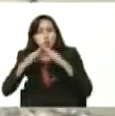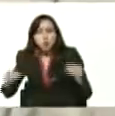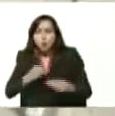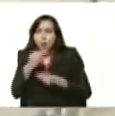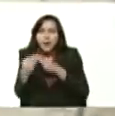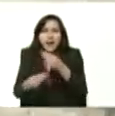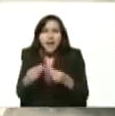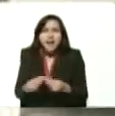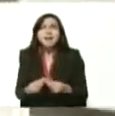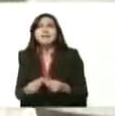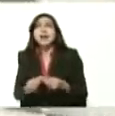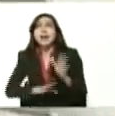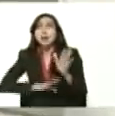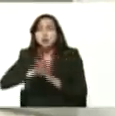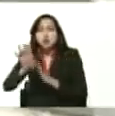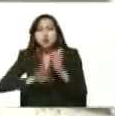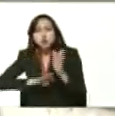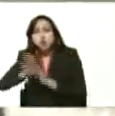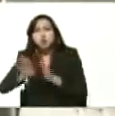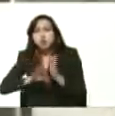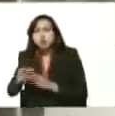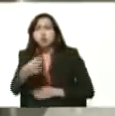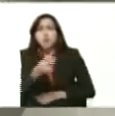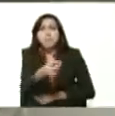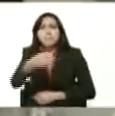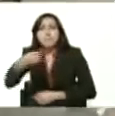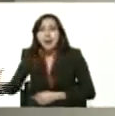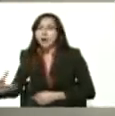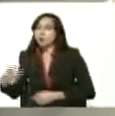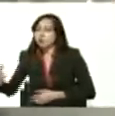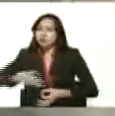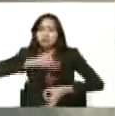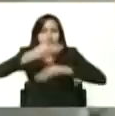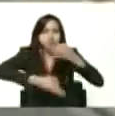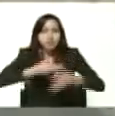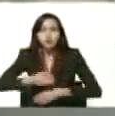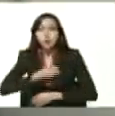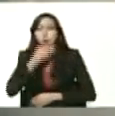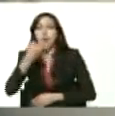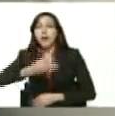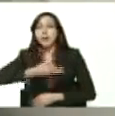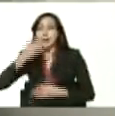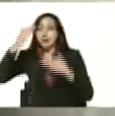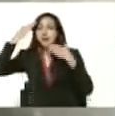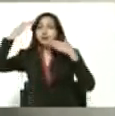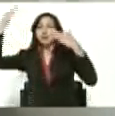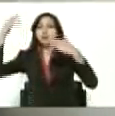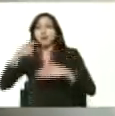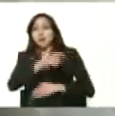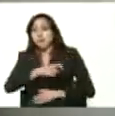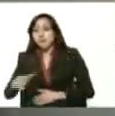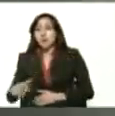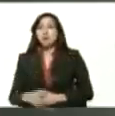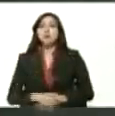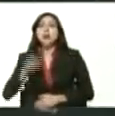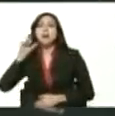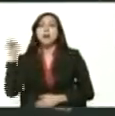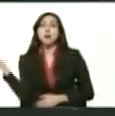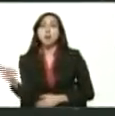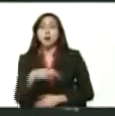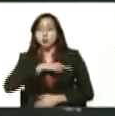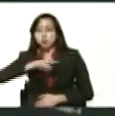el procesamiento del arroz Uriel Buenas tardes presidente un saludo de los pueblos guariqueños estamos aquí